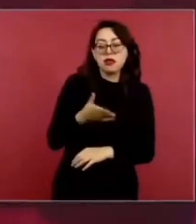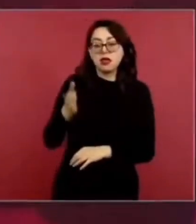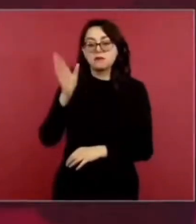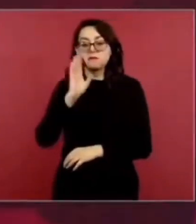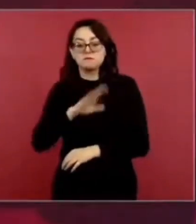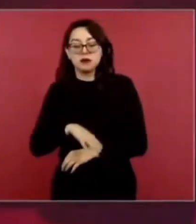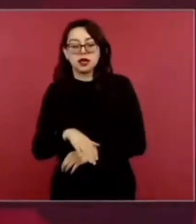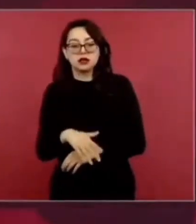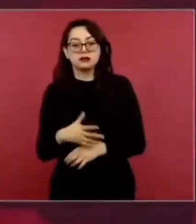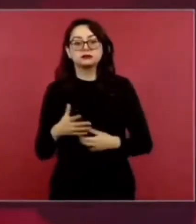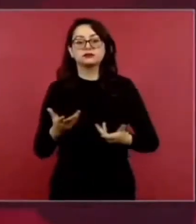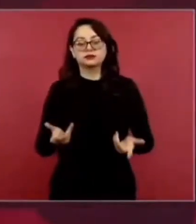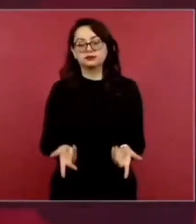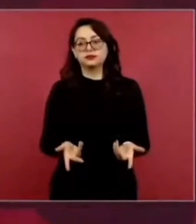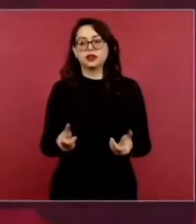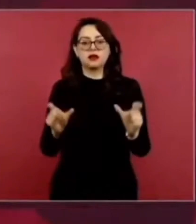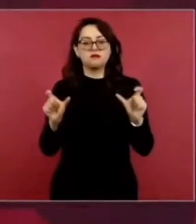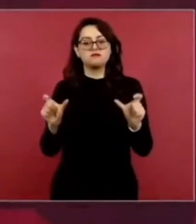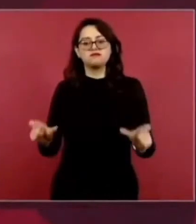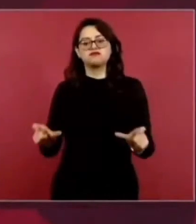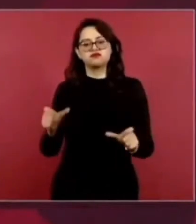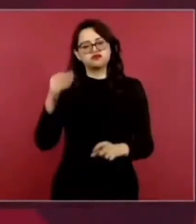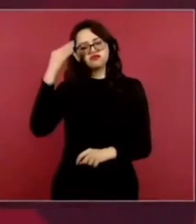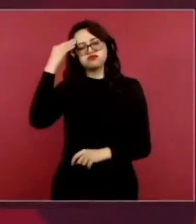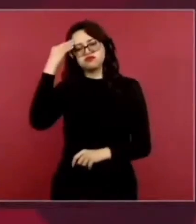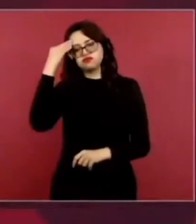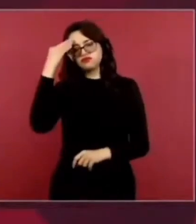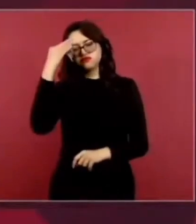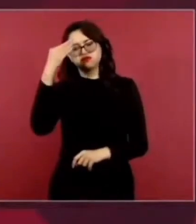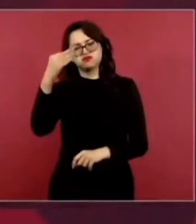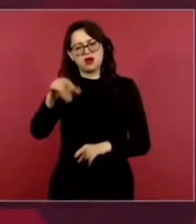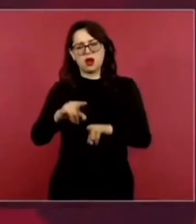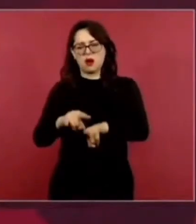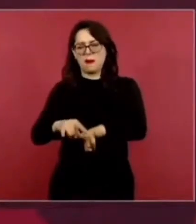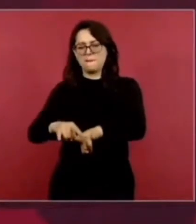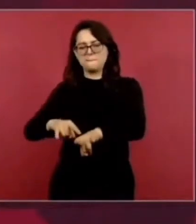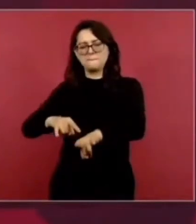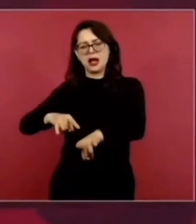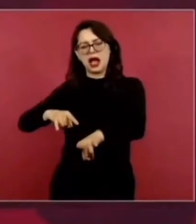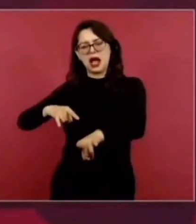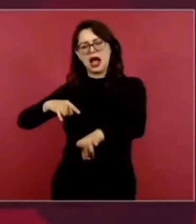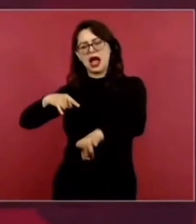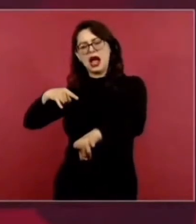los retienen ahí y se hacen colas muy largas,